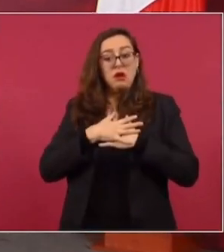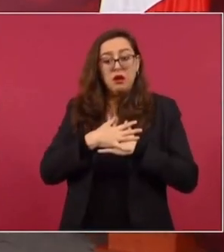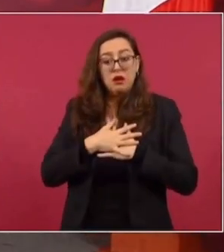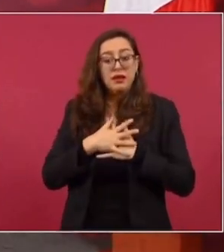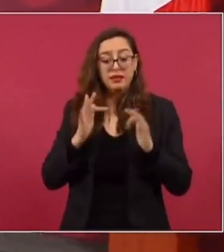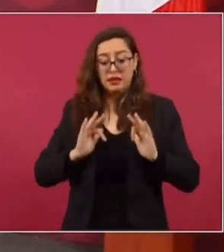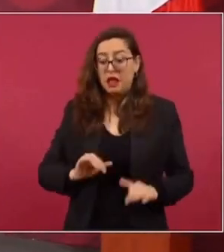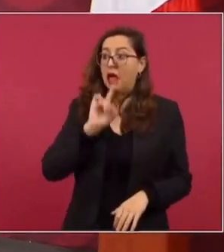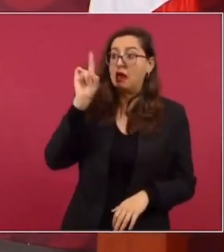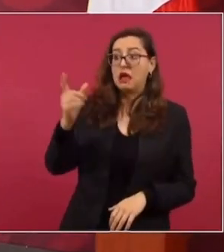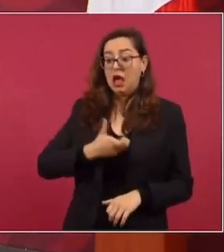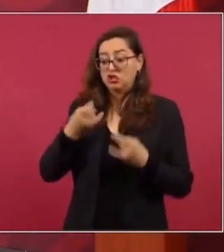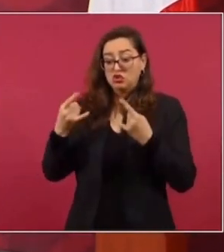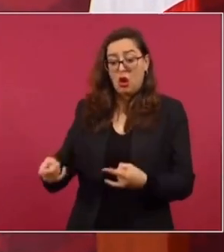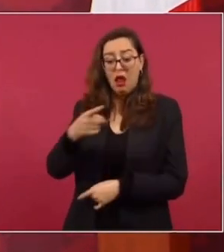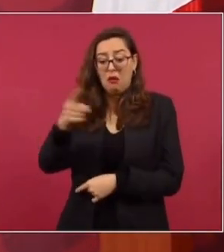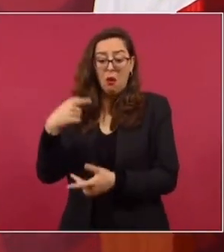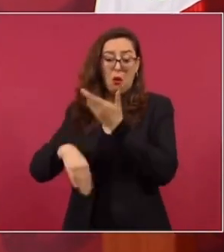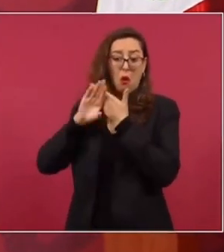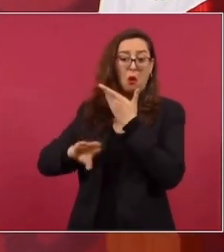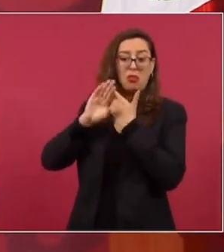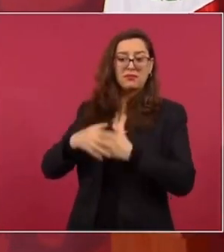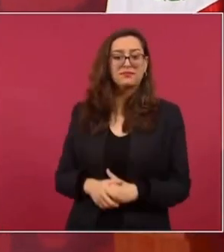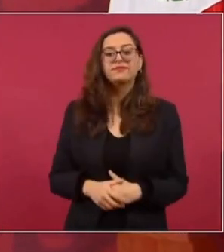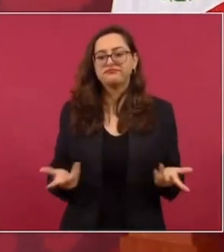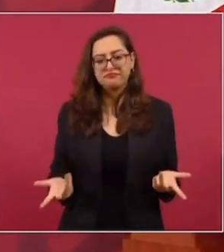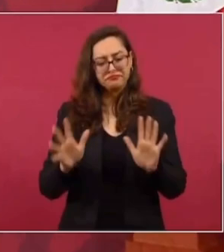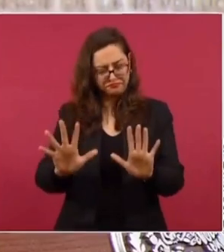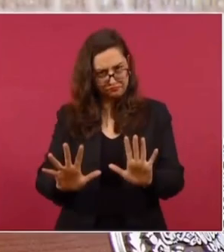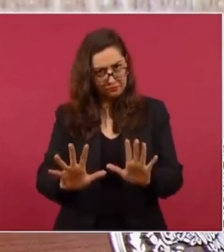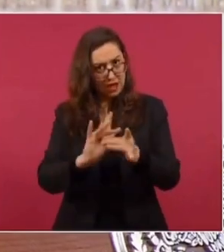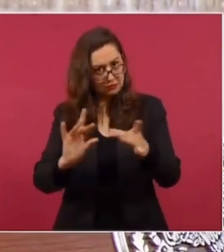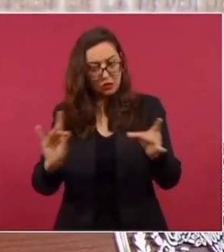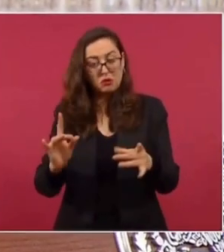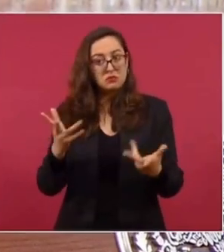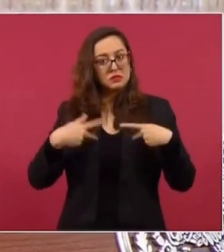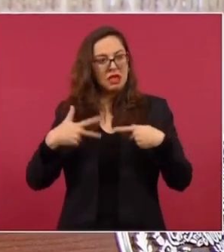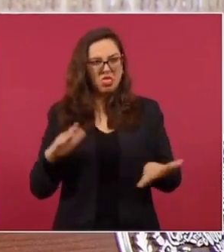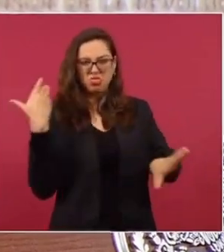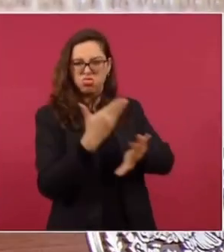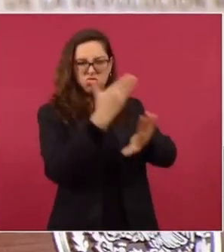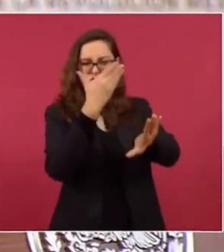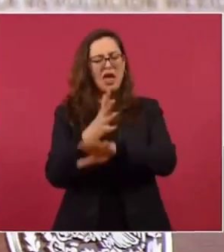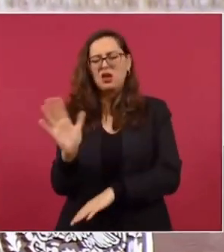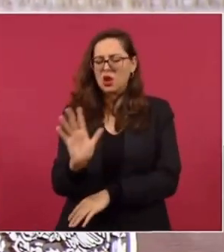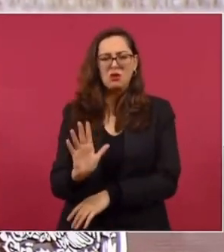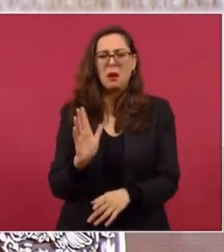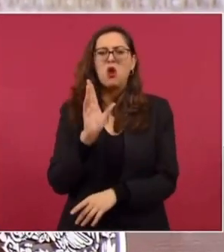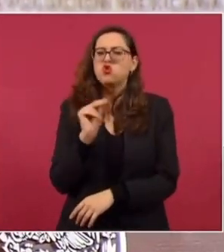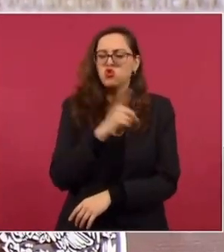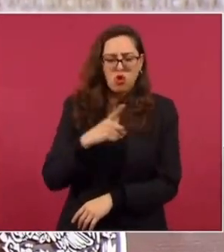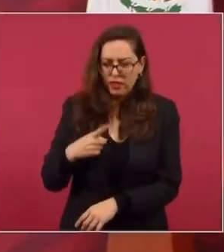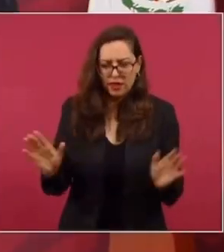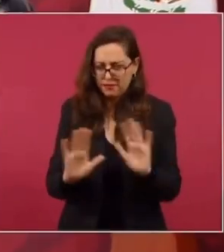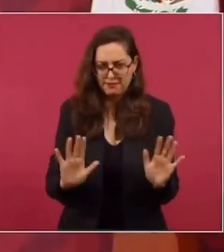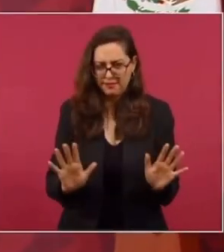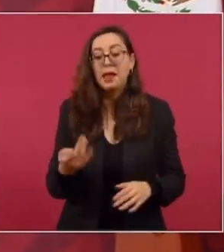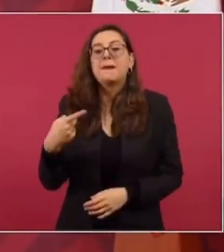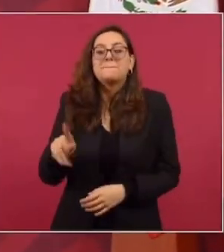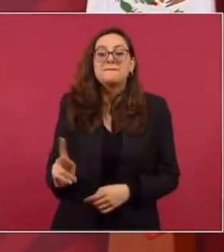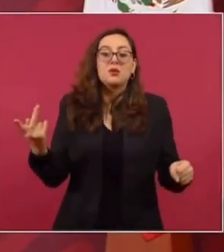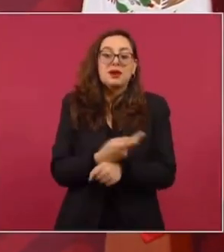porque en el Zócalo me tratan mal. No deberían de tratarla mal en ninguna parte, a nadie. Pero sí da una idea de cómo